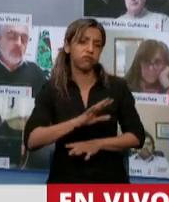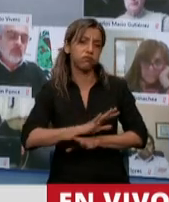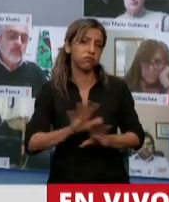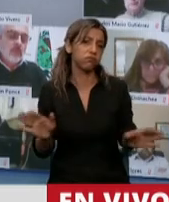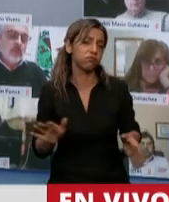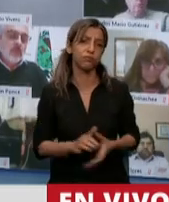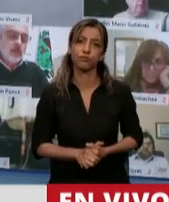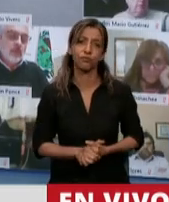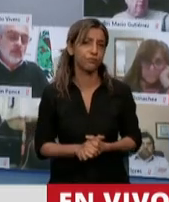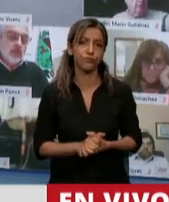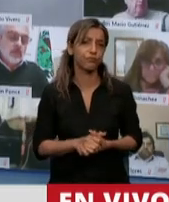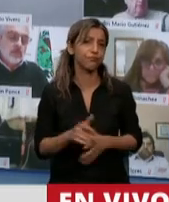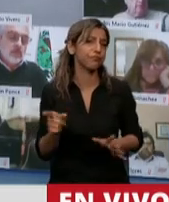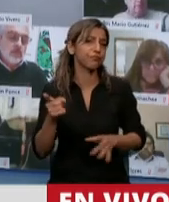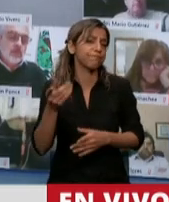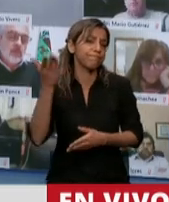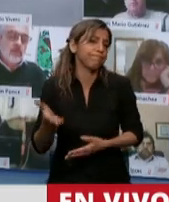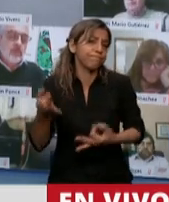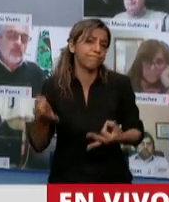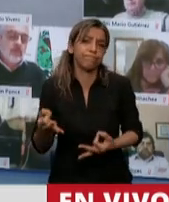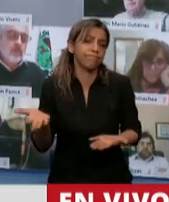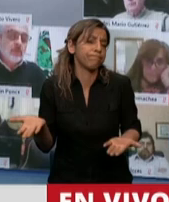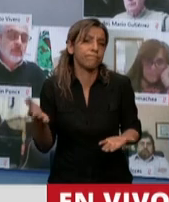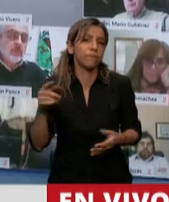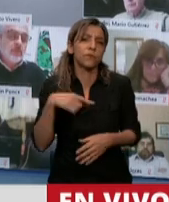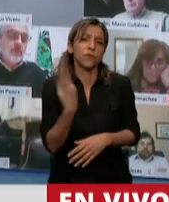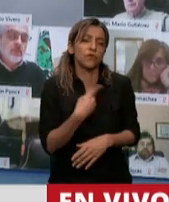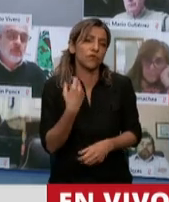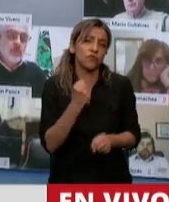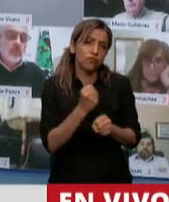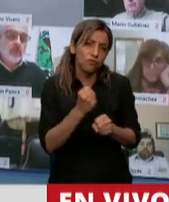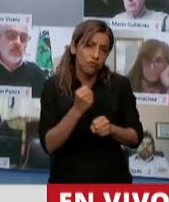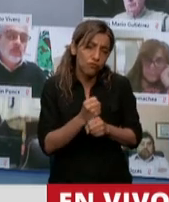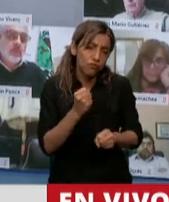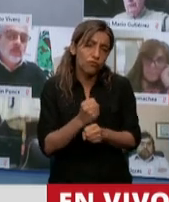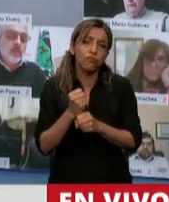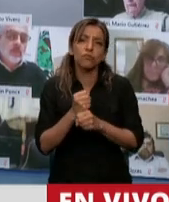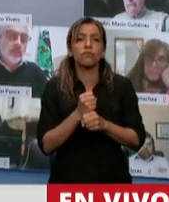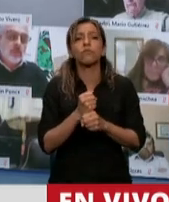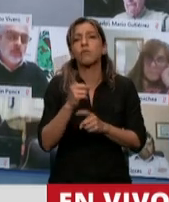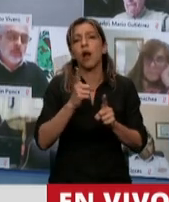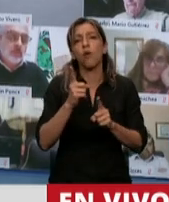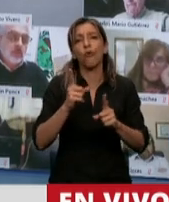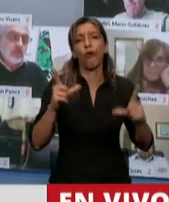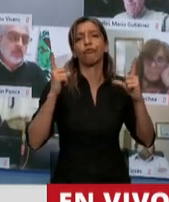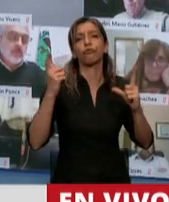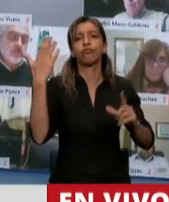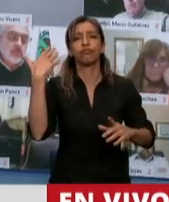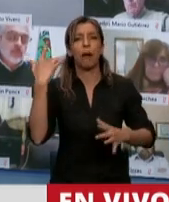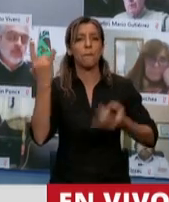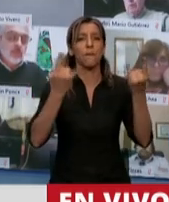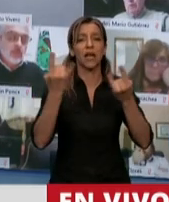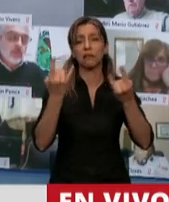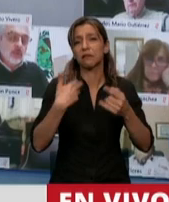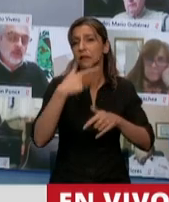nosotros tampoco. Estamos trabajando, se le ha mentido muchísimo a la gente y yo creo que hay un ambiente con